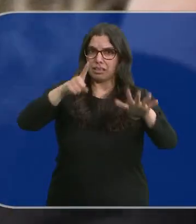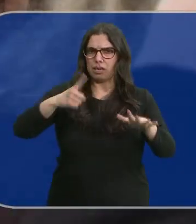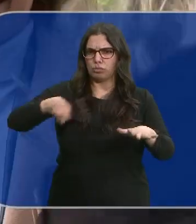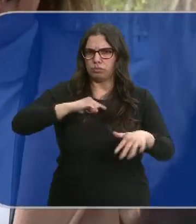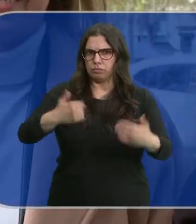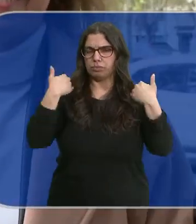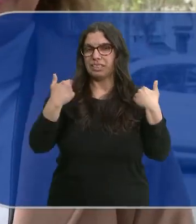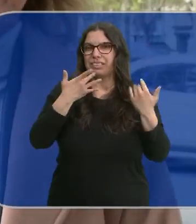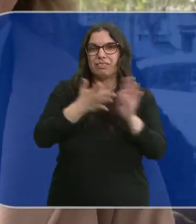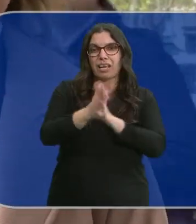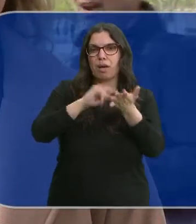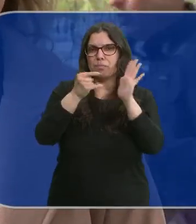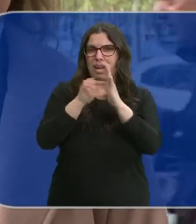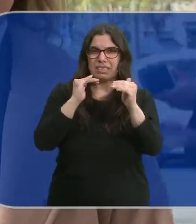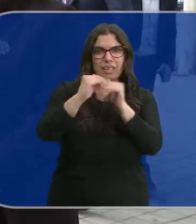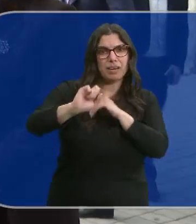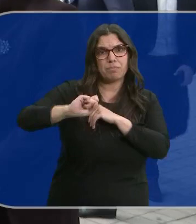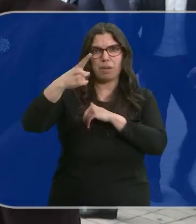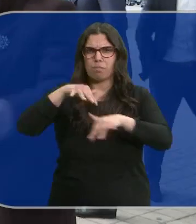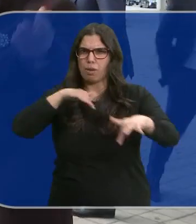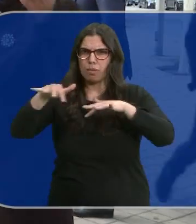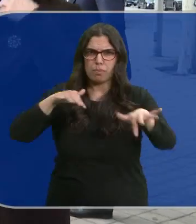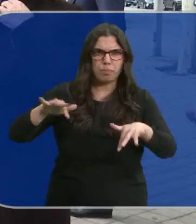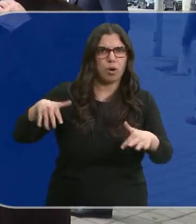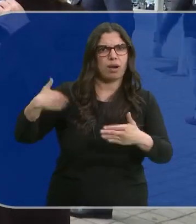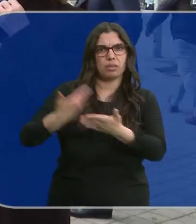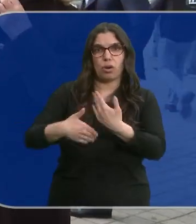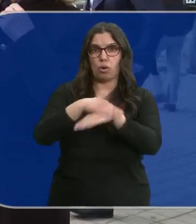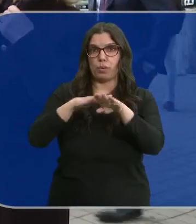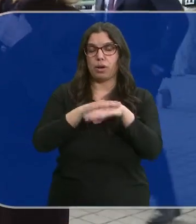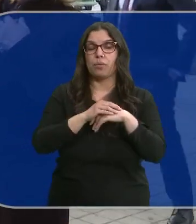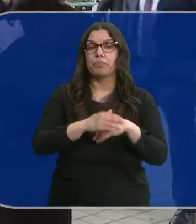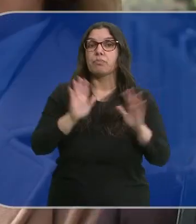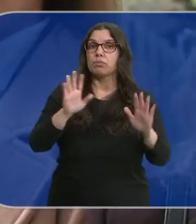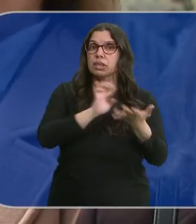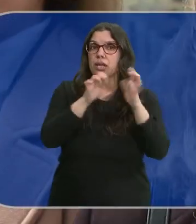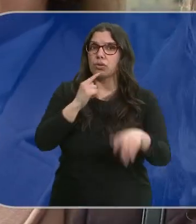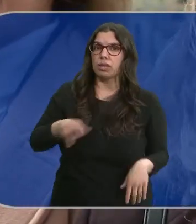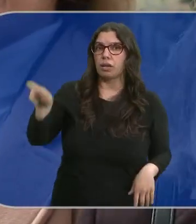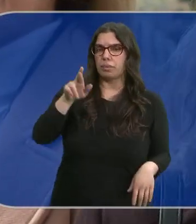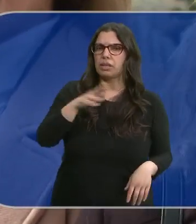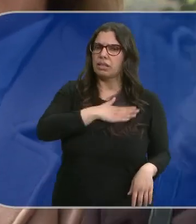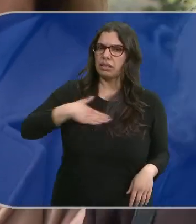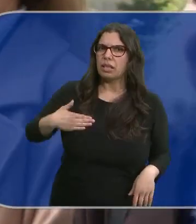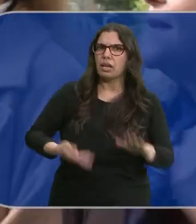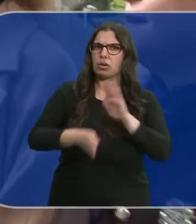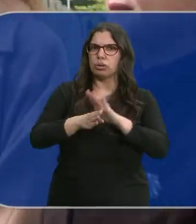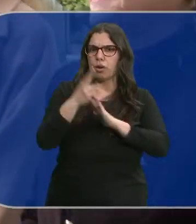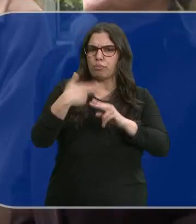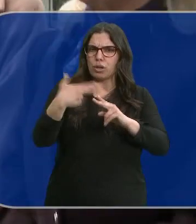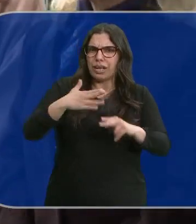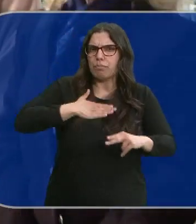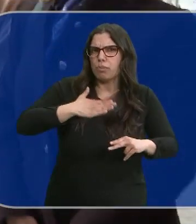que es el mayor plan de estabilización de plazas promovido por un gobierno. Sin embargo, Castilla y León insiste, quiere mantener sus propias